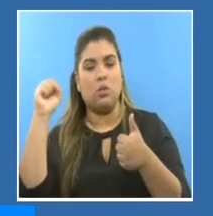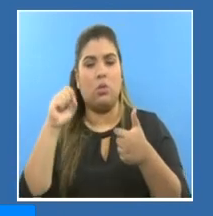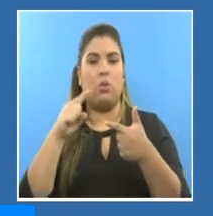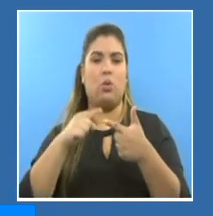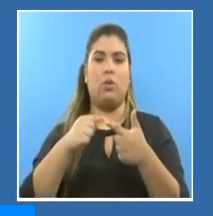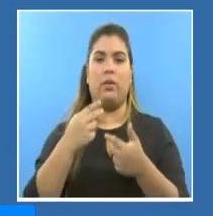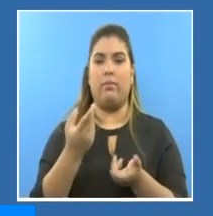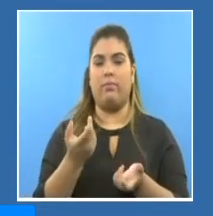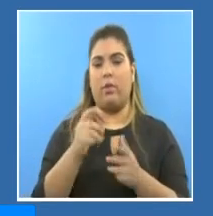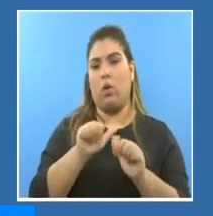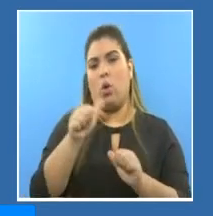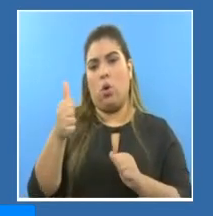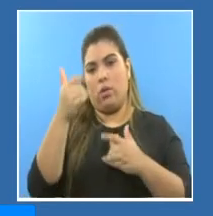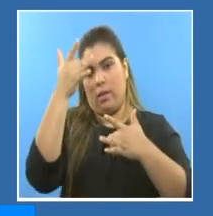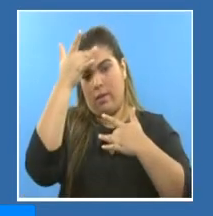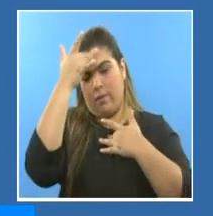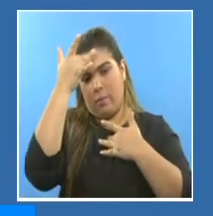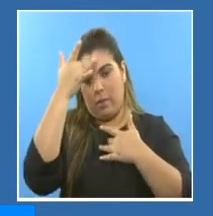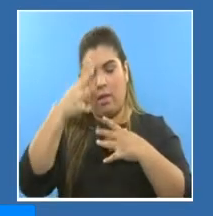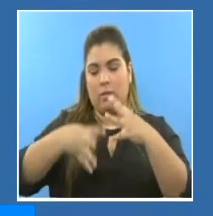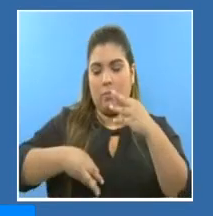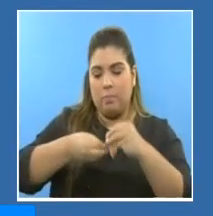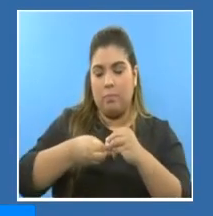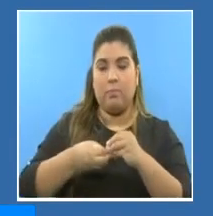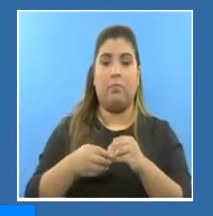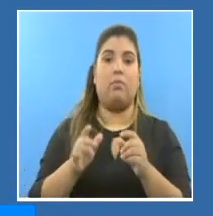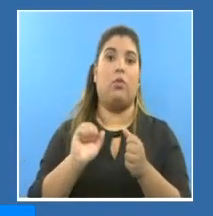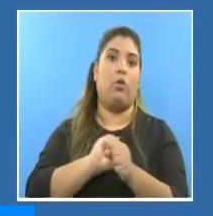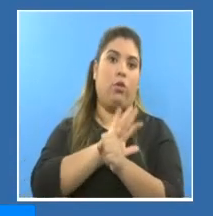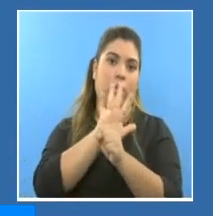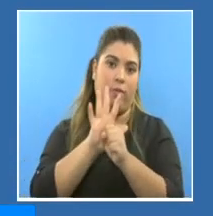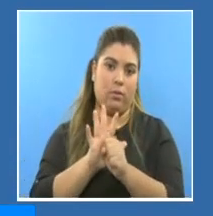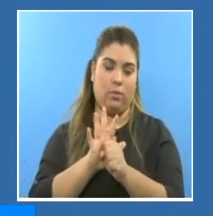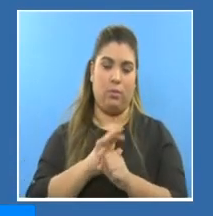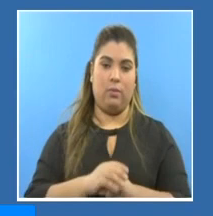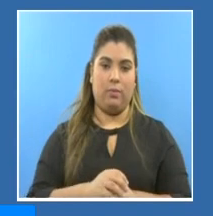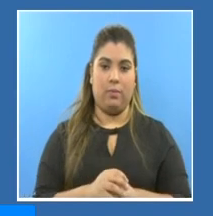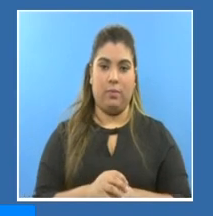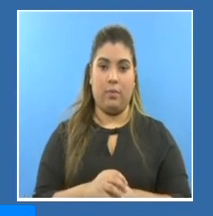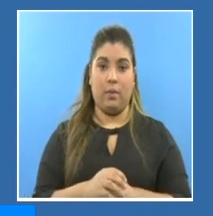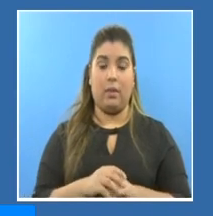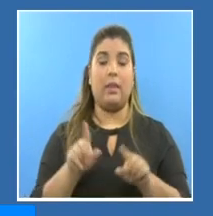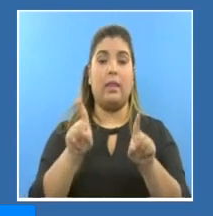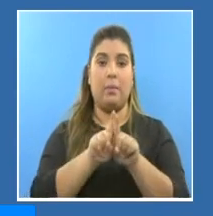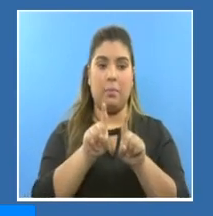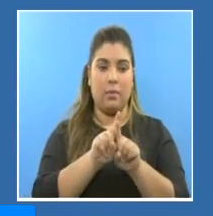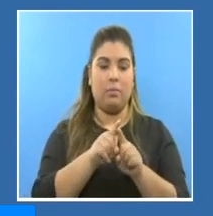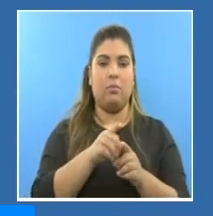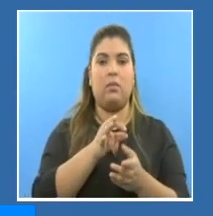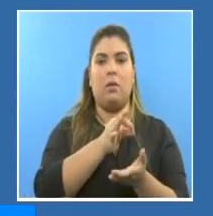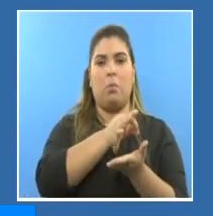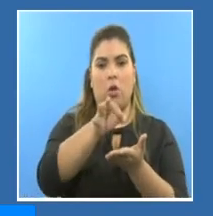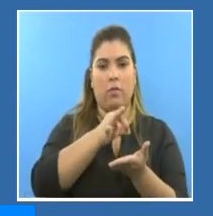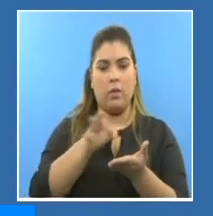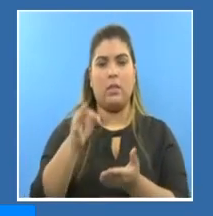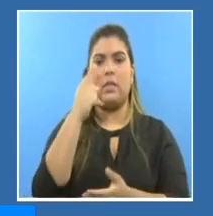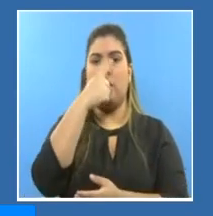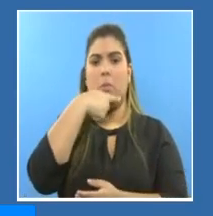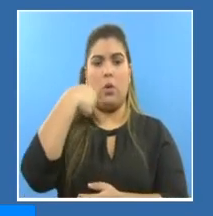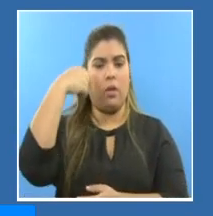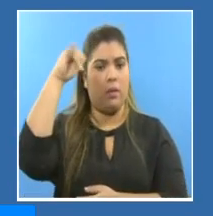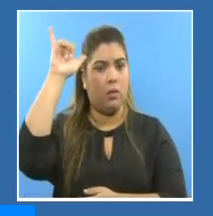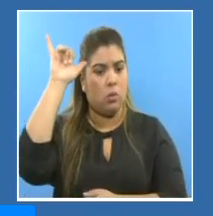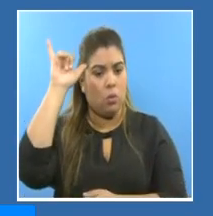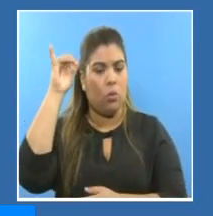múltiples. También están de las diferentes áreas del país, como Changuinola, Bocas del